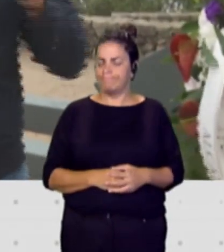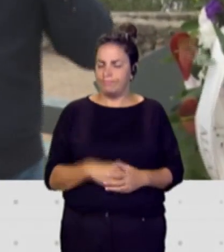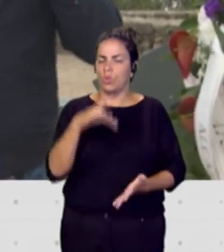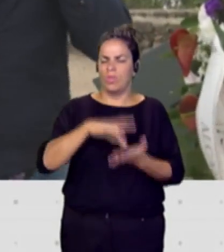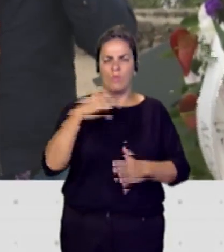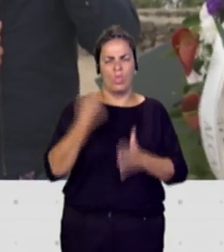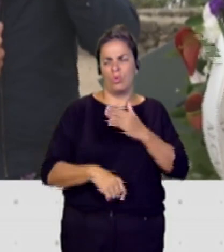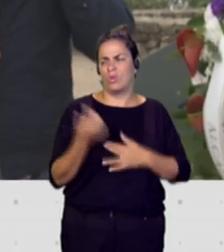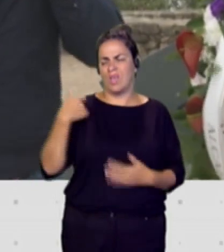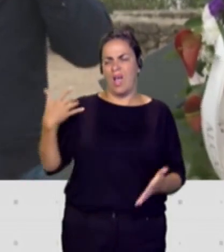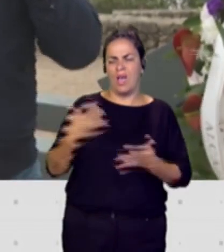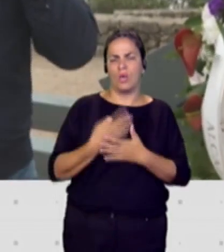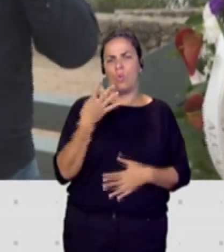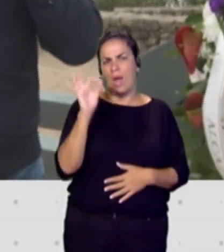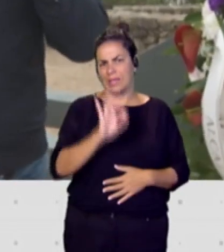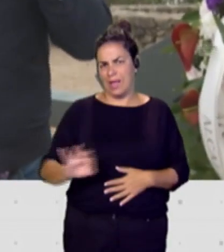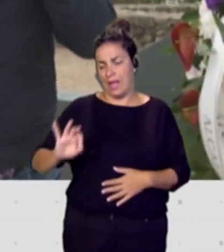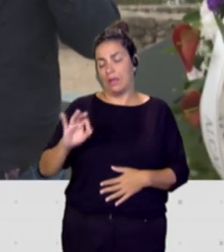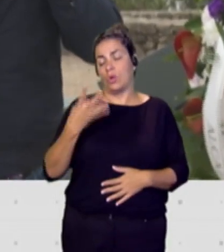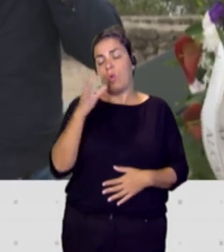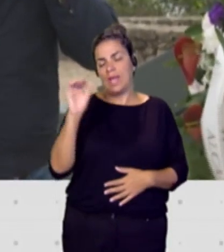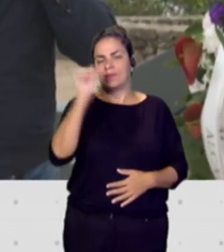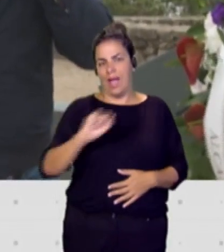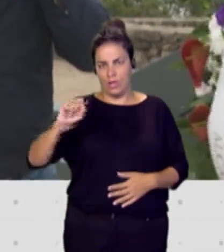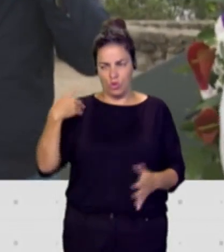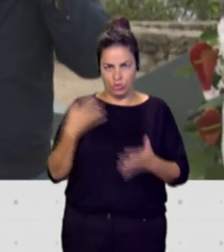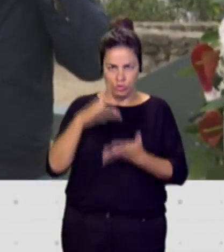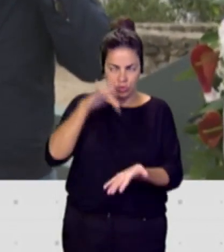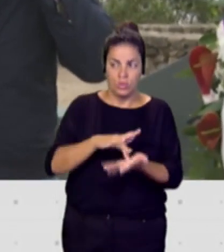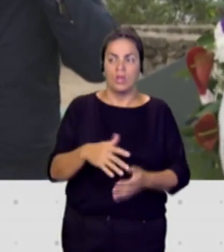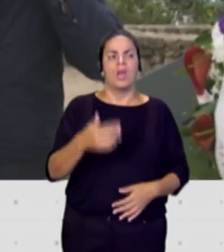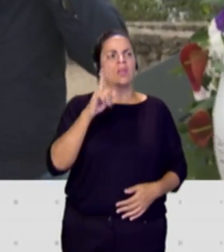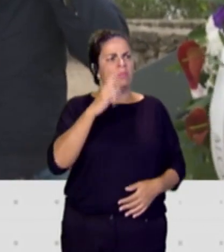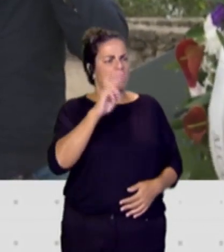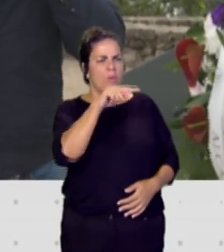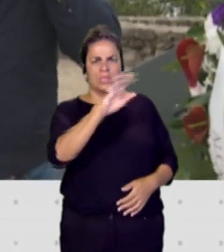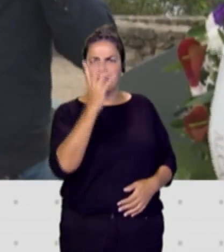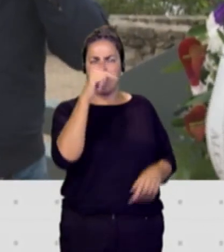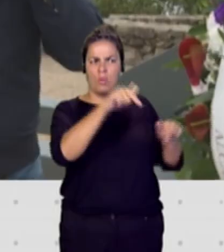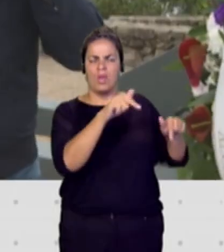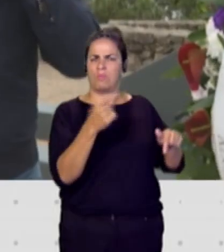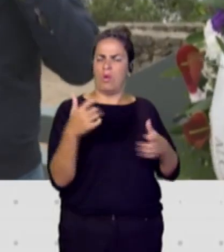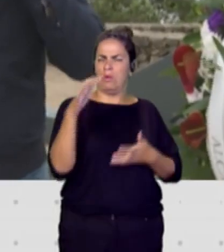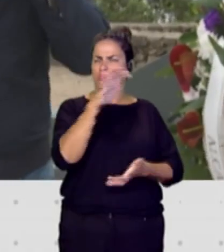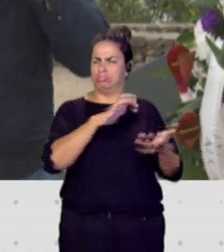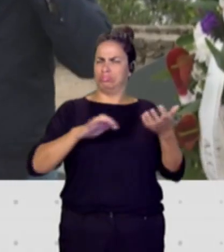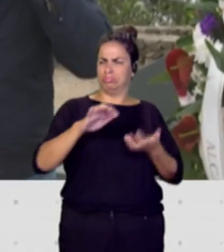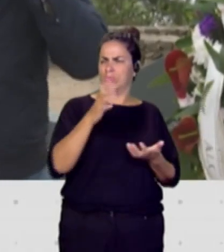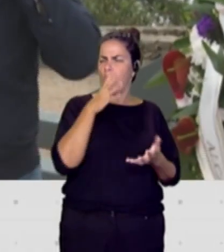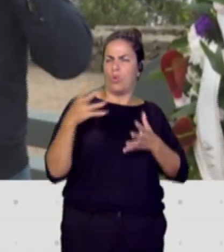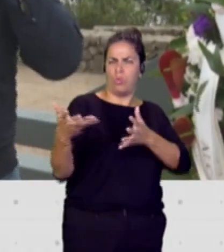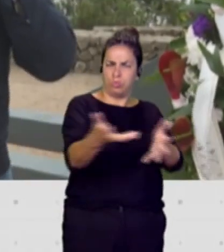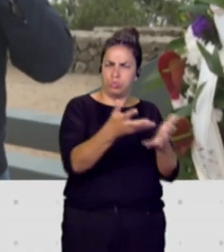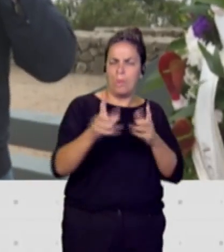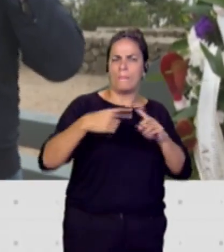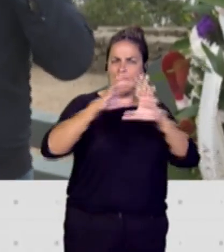se produjo. Por cierto, Miguel, vemos que el tiempo hoy, ahí donde te encuentras, está revuelto con muchísimo viento